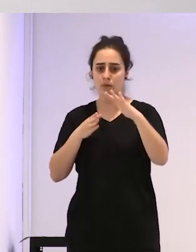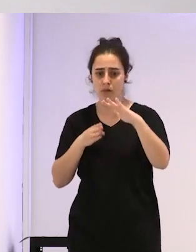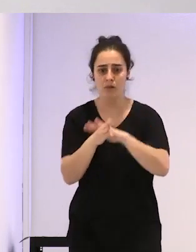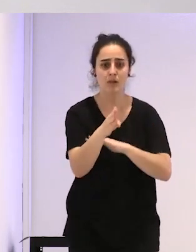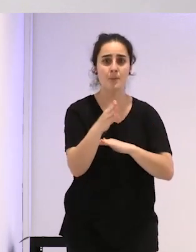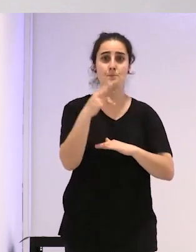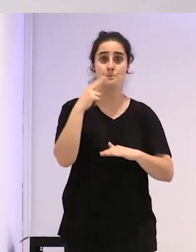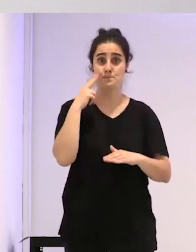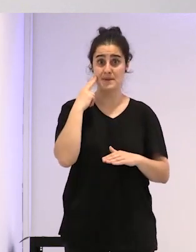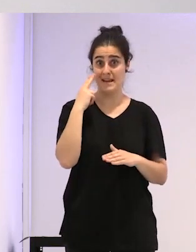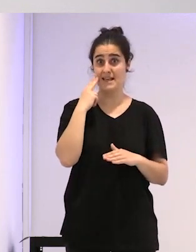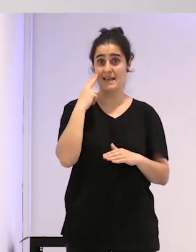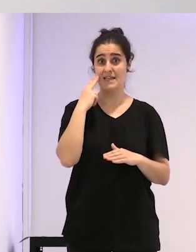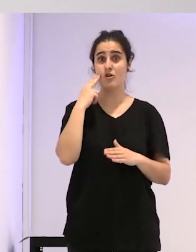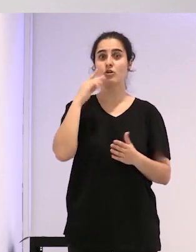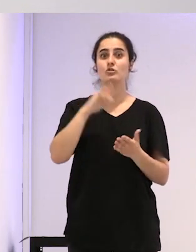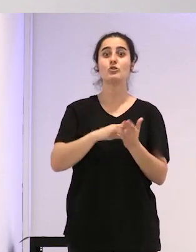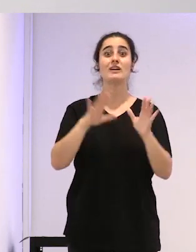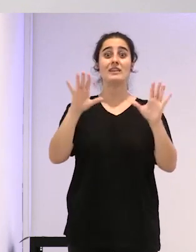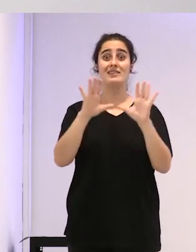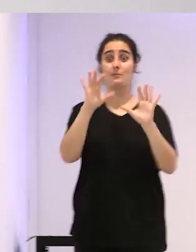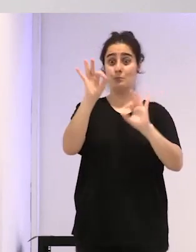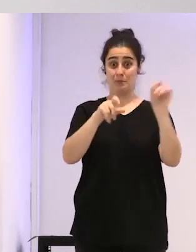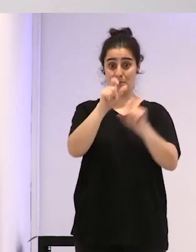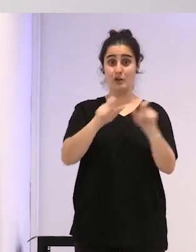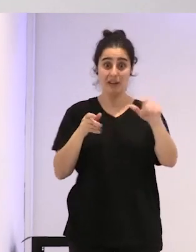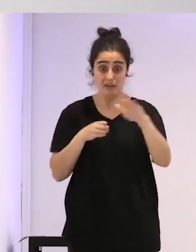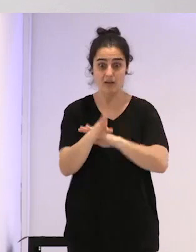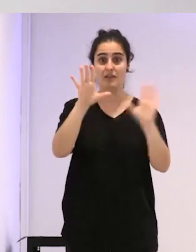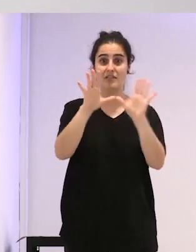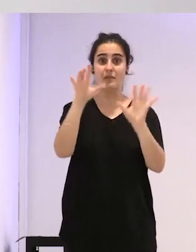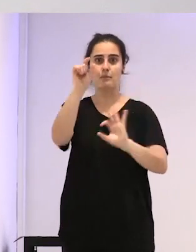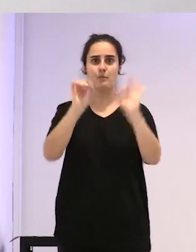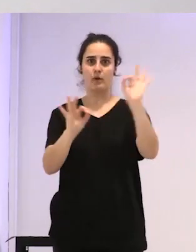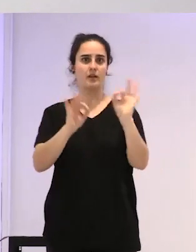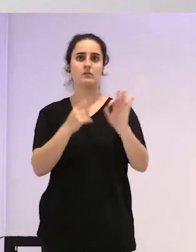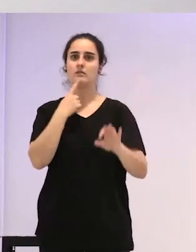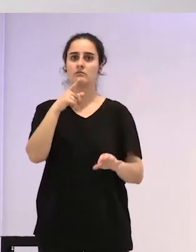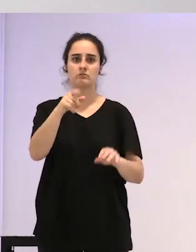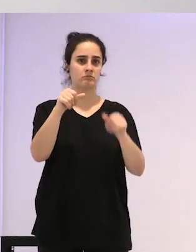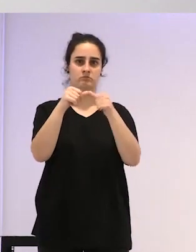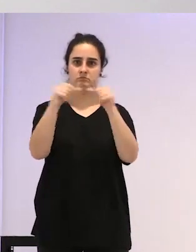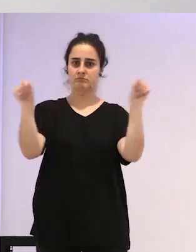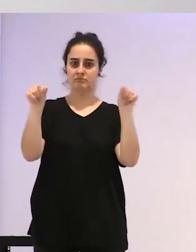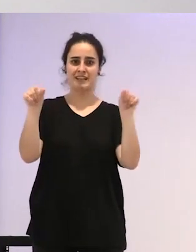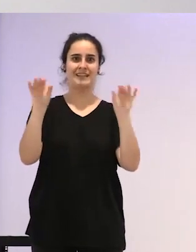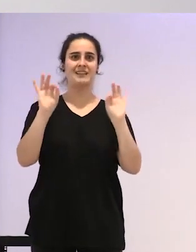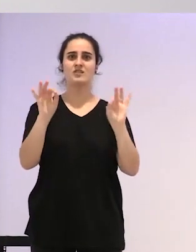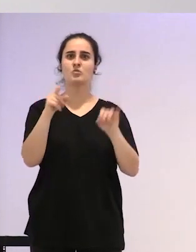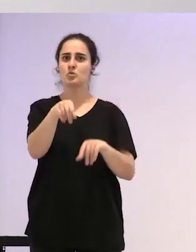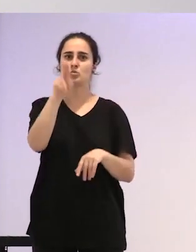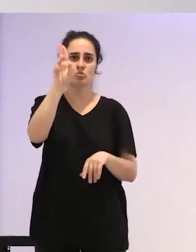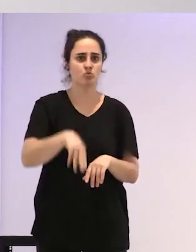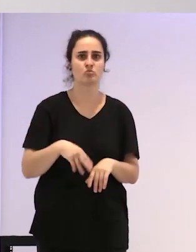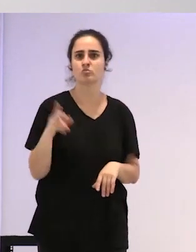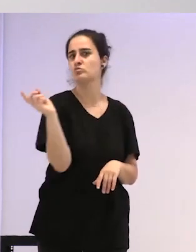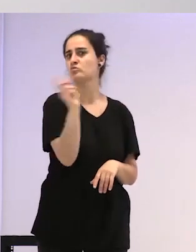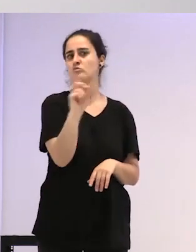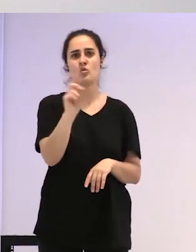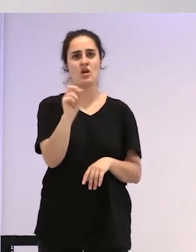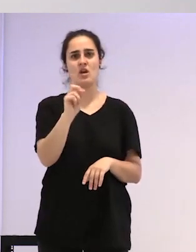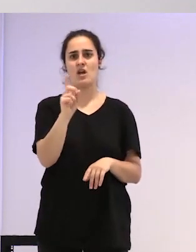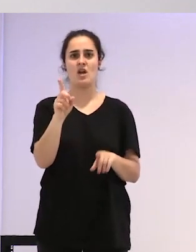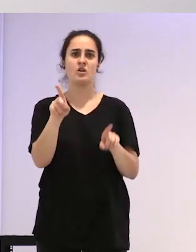resulta que se encuentran el 10% en que les dicen tú no eres tal, ponen una etiqueta rarísima, ¿no?, de